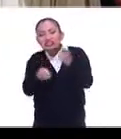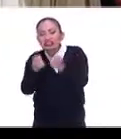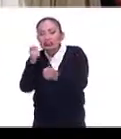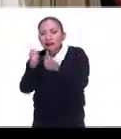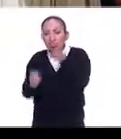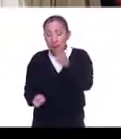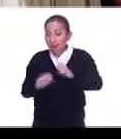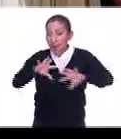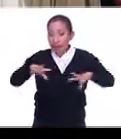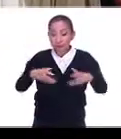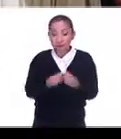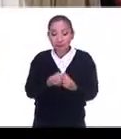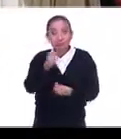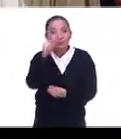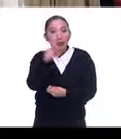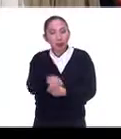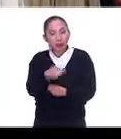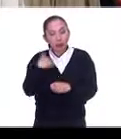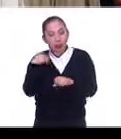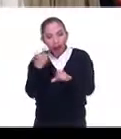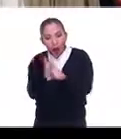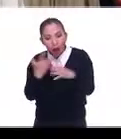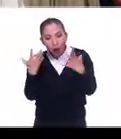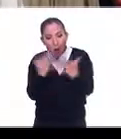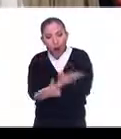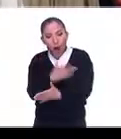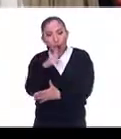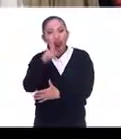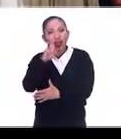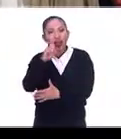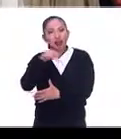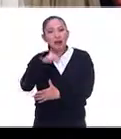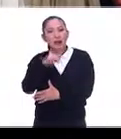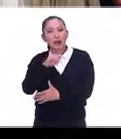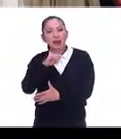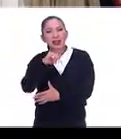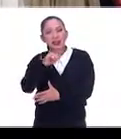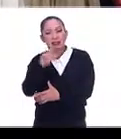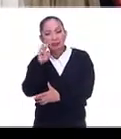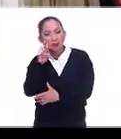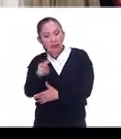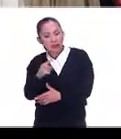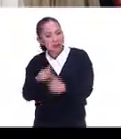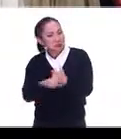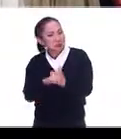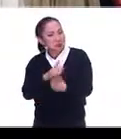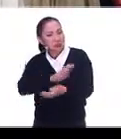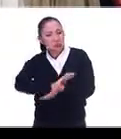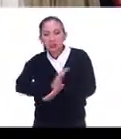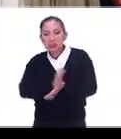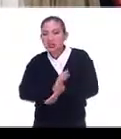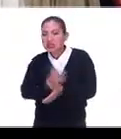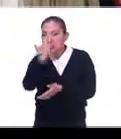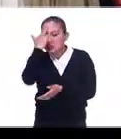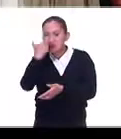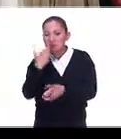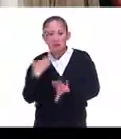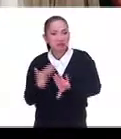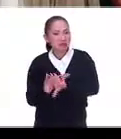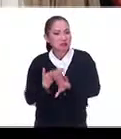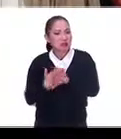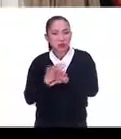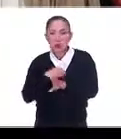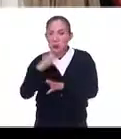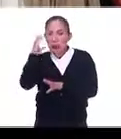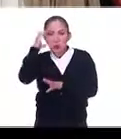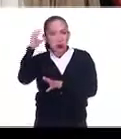Ya con eso también se fue dando cuenta el problema de discriminación y racismo. Brutal que existe.